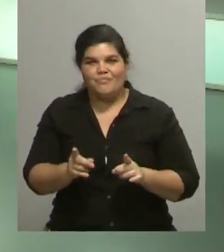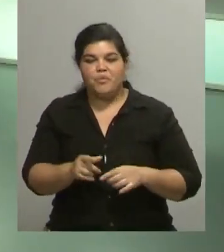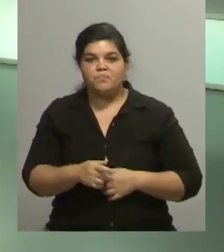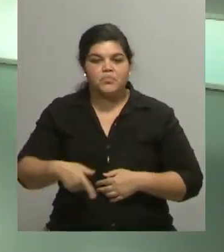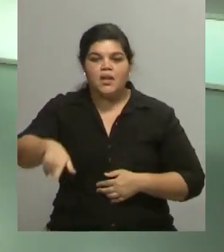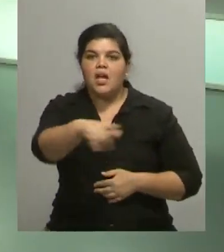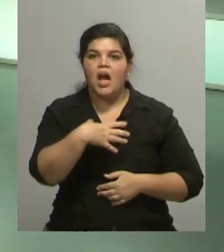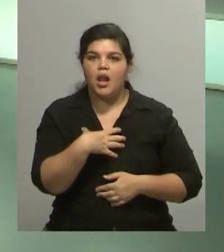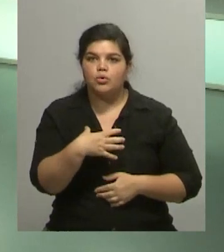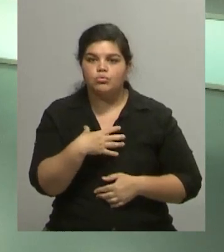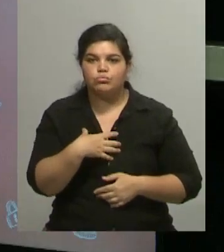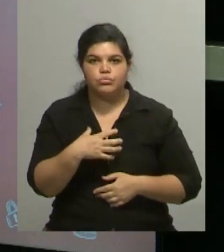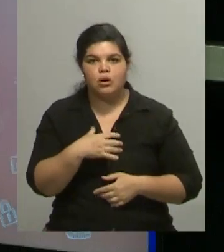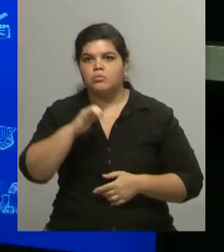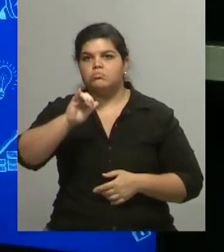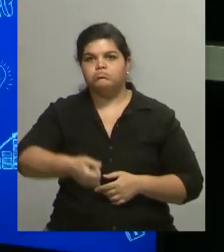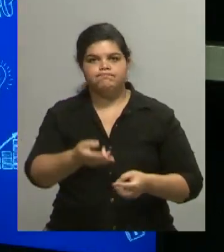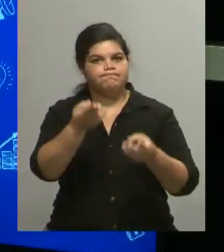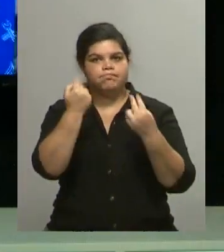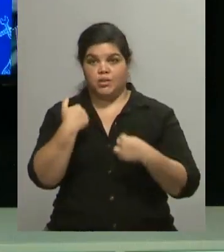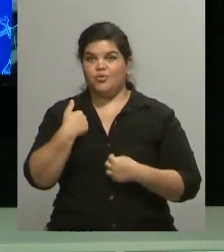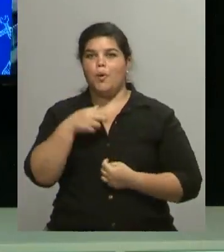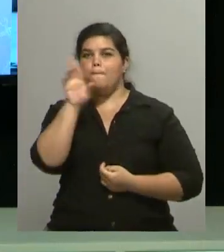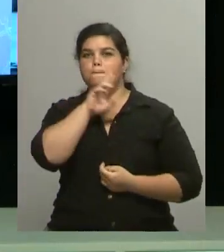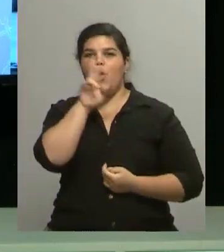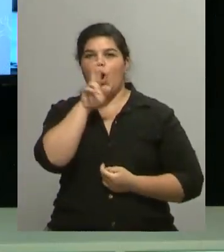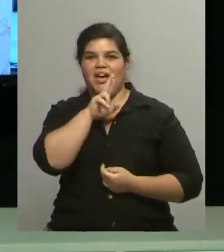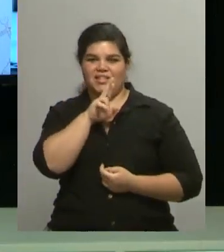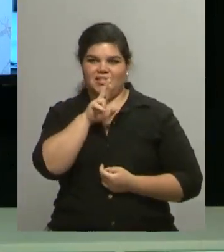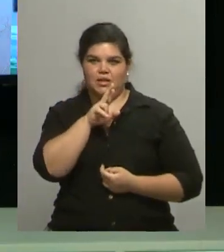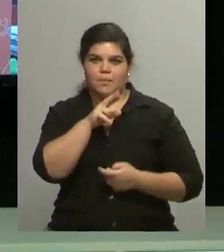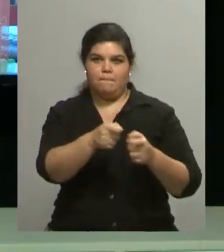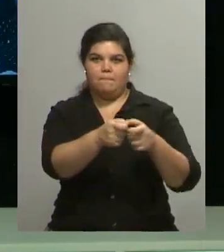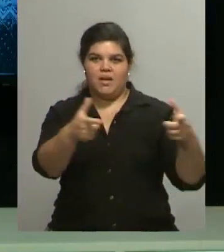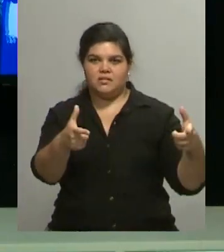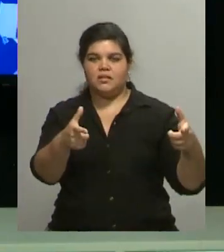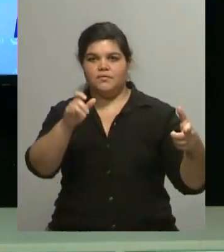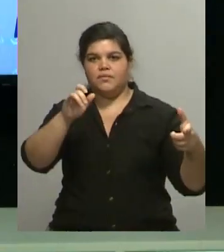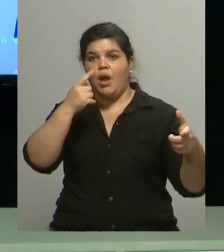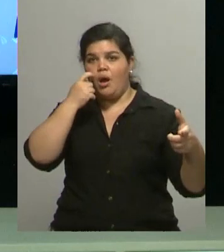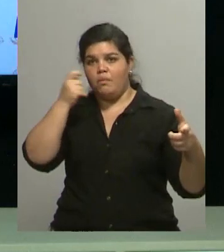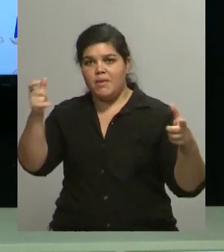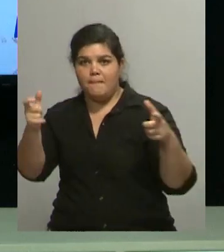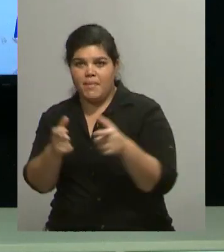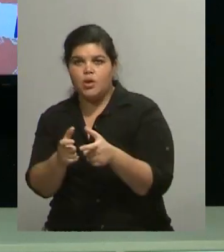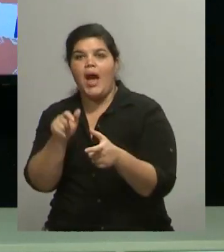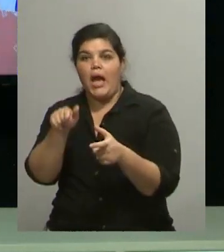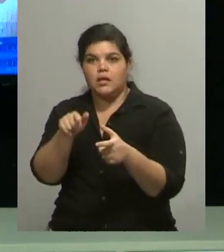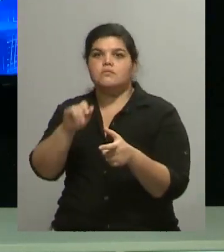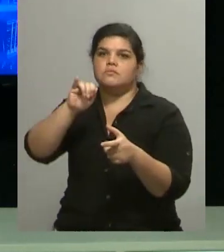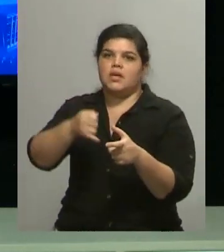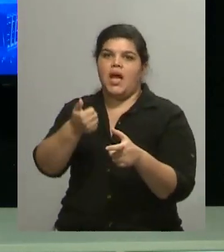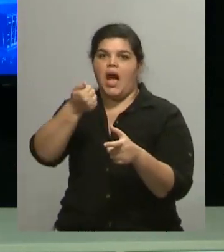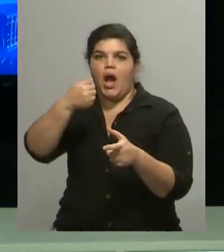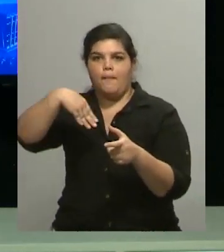te seguían. En mi caso tengo alumnas, tengo muy pocos alumnos, salvo en zapateo americano, y uno de los que